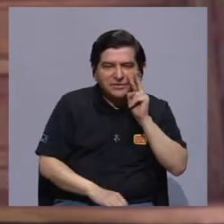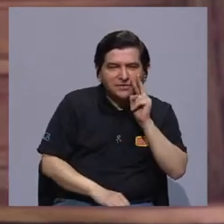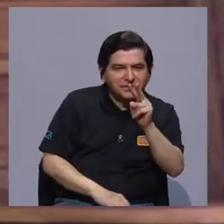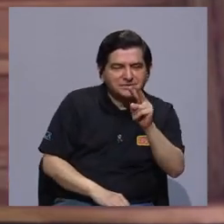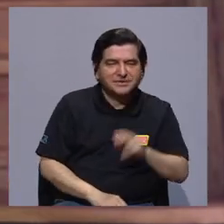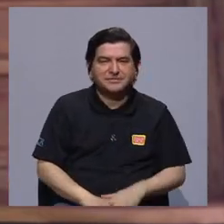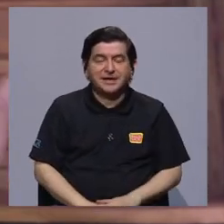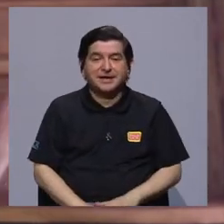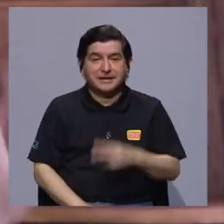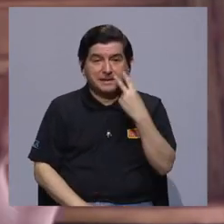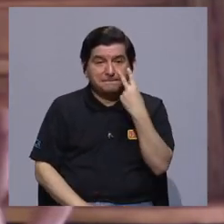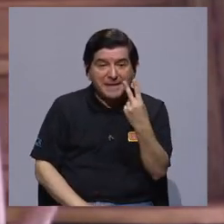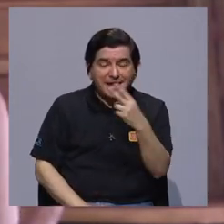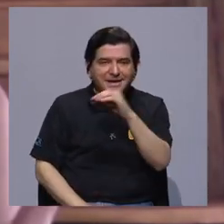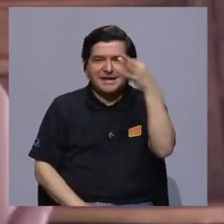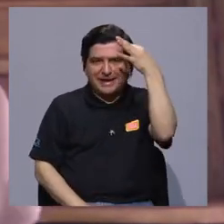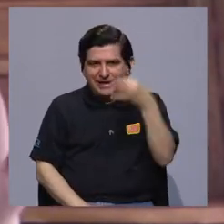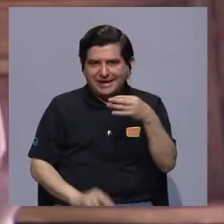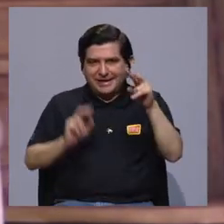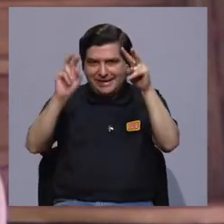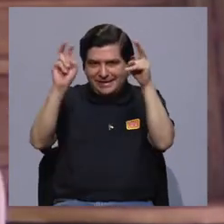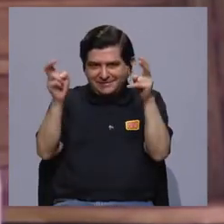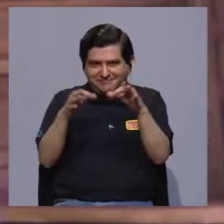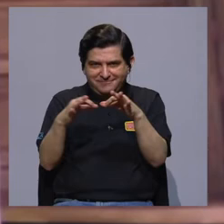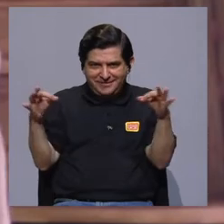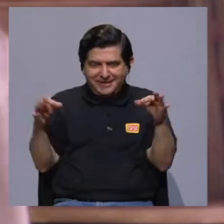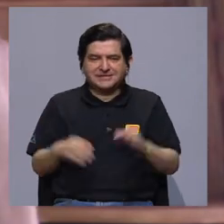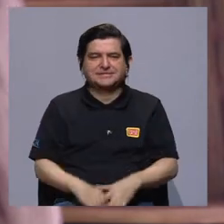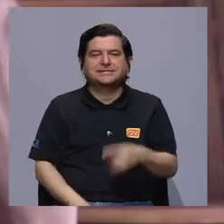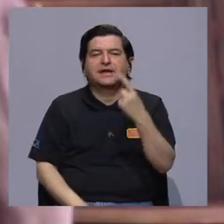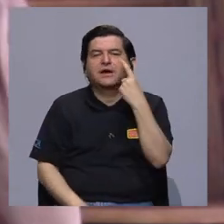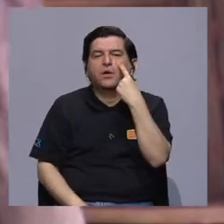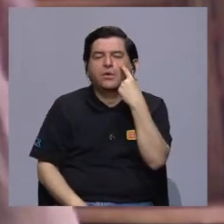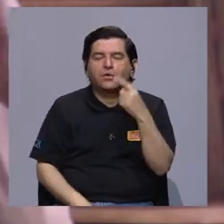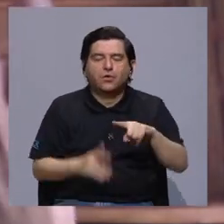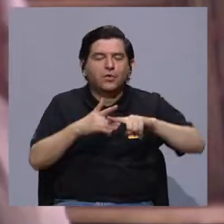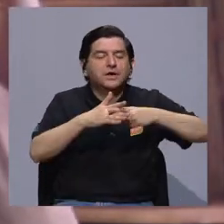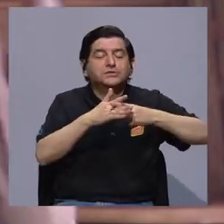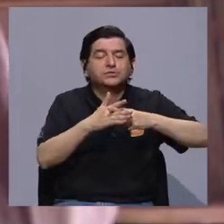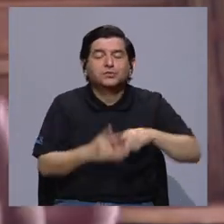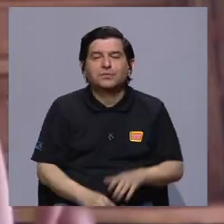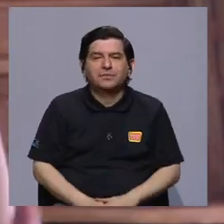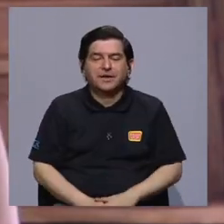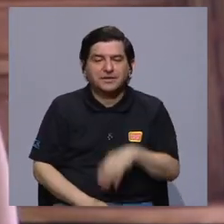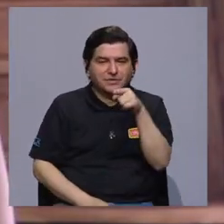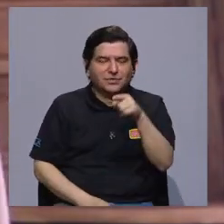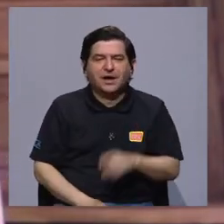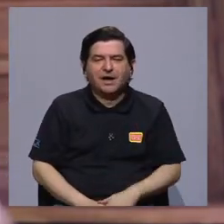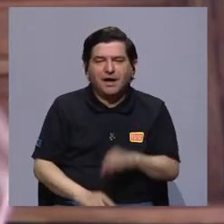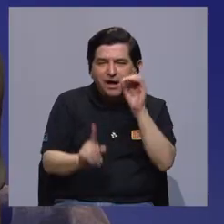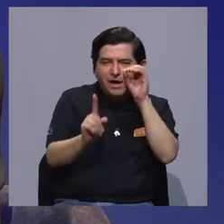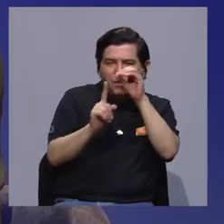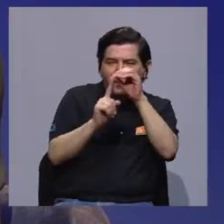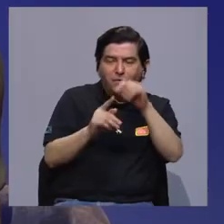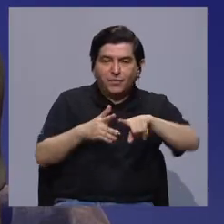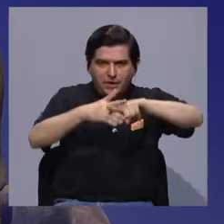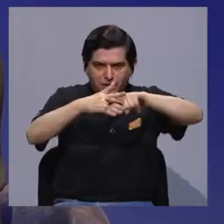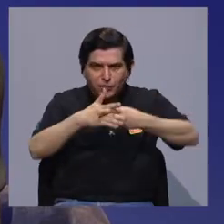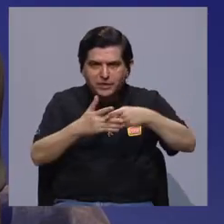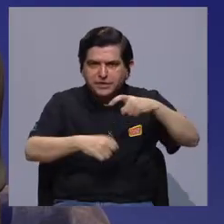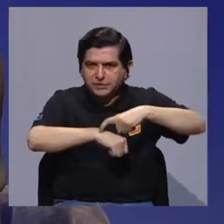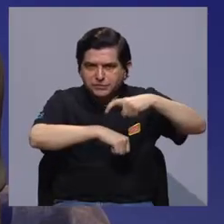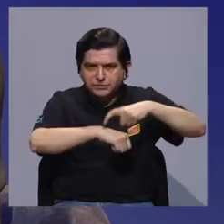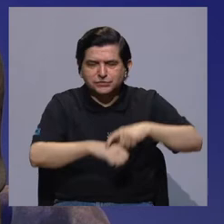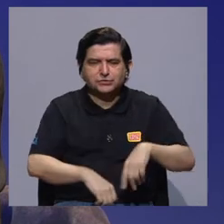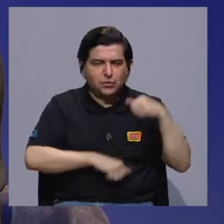Como dice el dicho, ver para creer, ¿verdad? Como que el ojo más bien era un instrumento muy objetivo, por decirlo así. Entonces, al inicio,